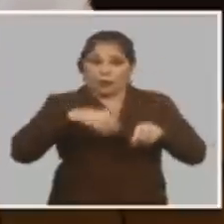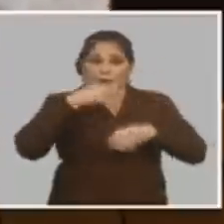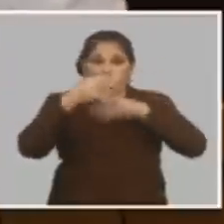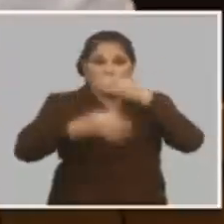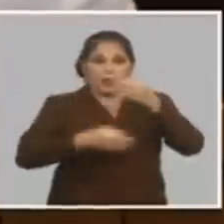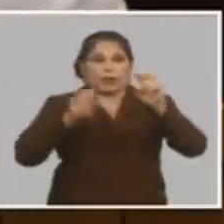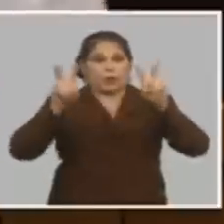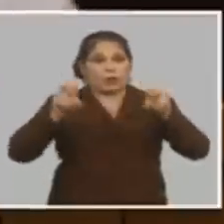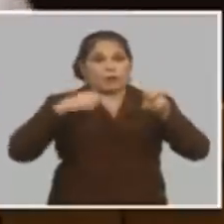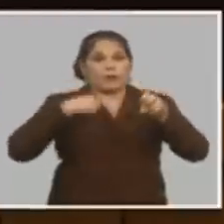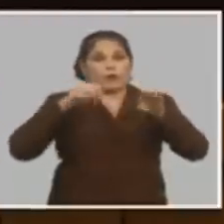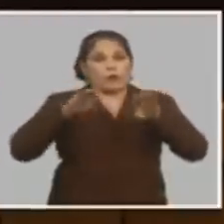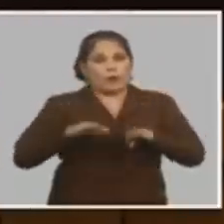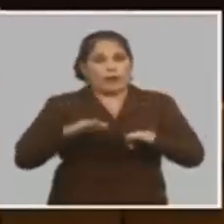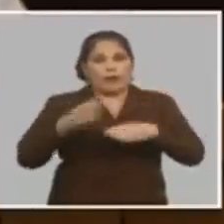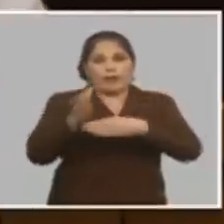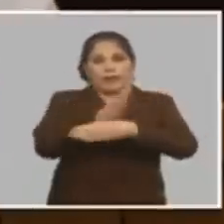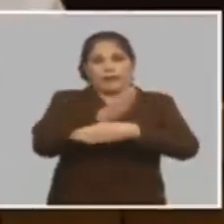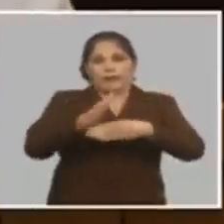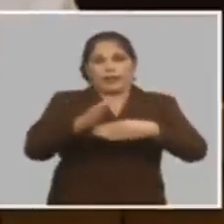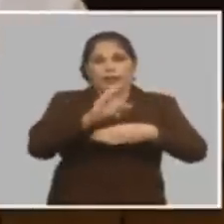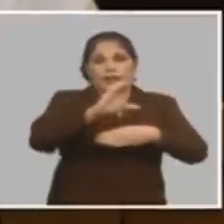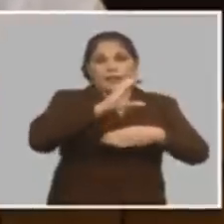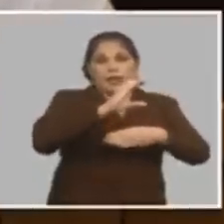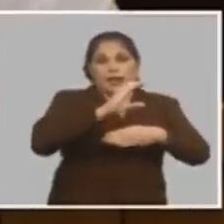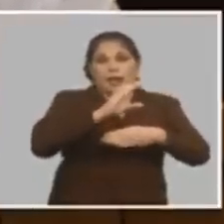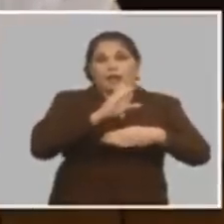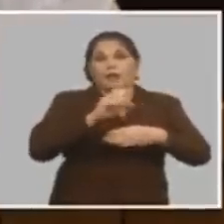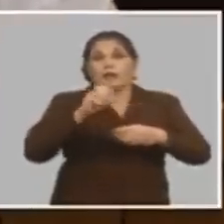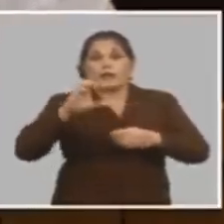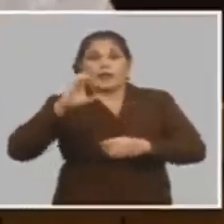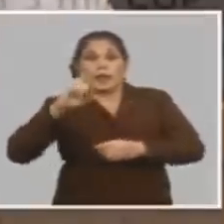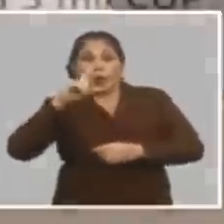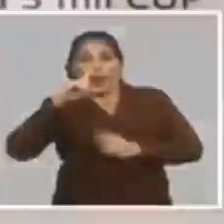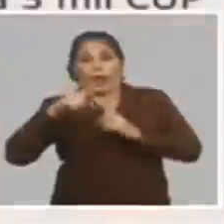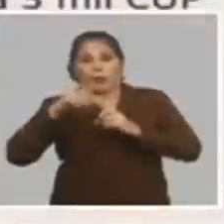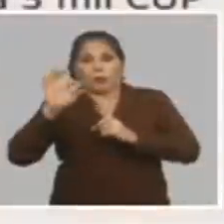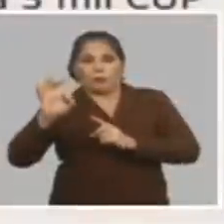que me voy a detener que es la diferencia entre salario bruto y salario neto